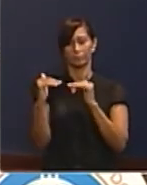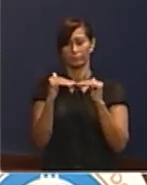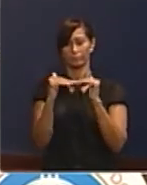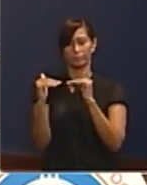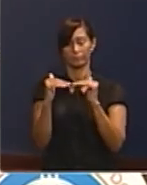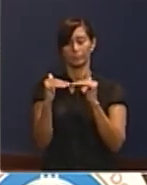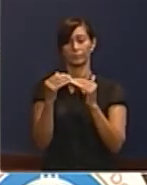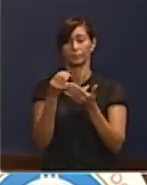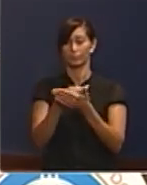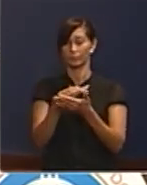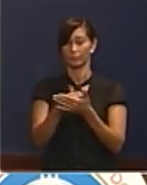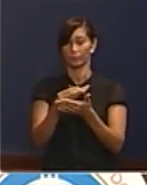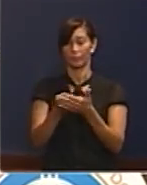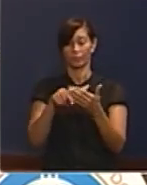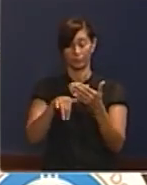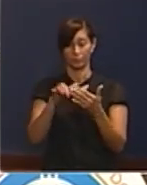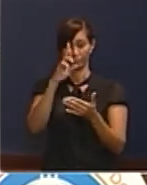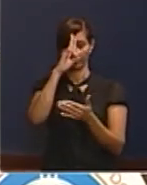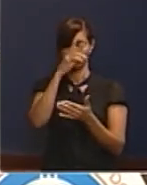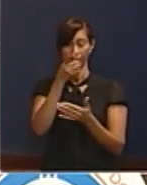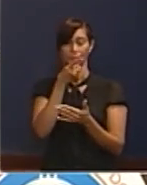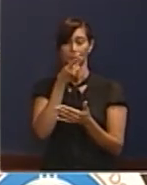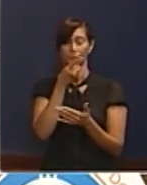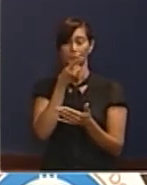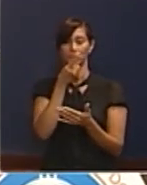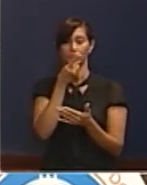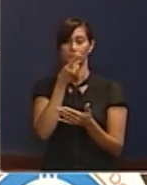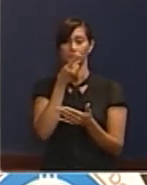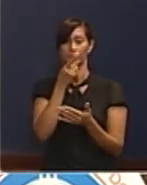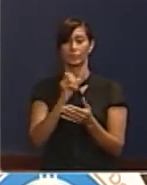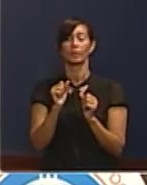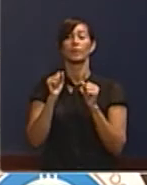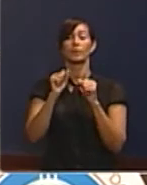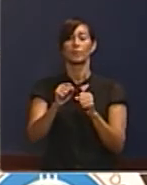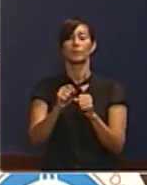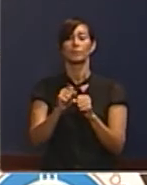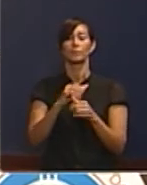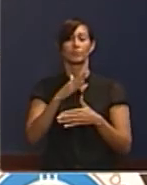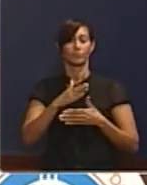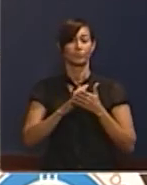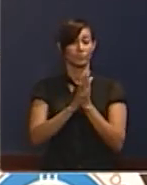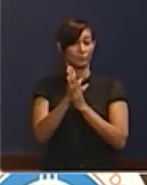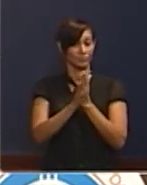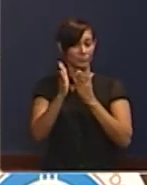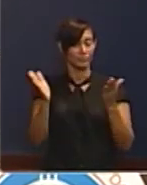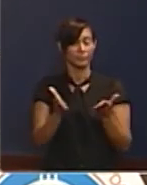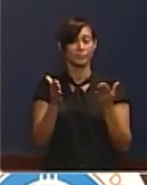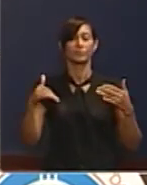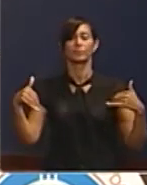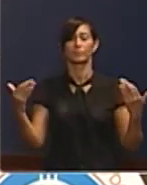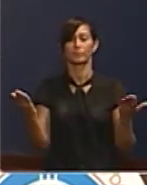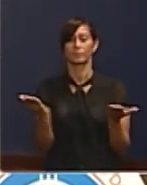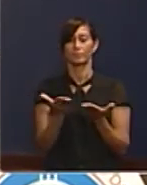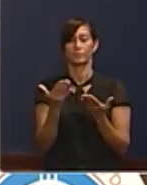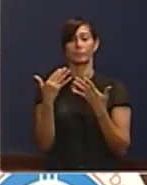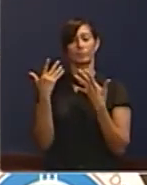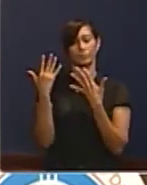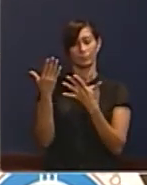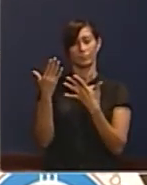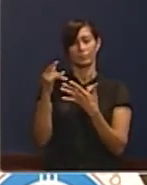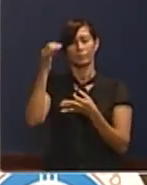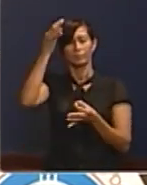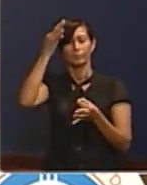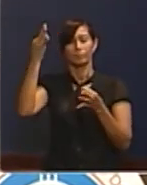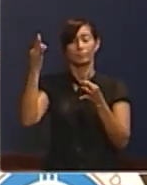en la República Dominicana. Así es pues que con todo el entusiasmo estamos aquí, esperamos y tenemos